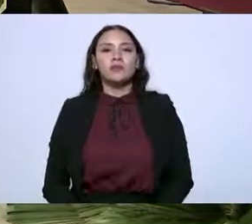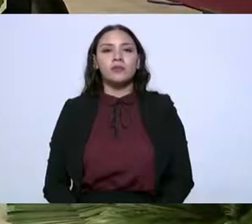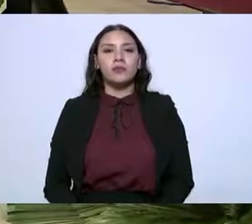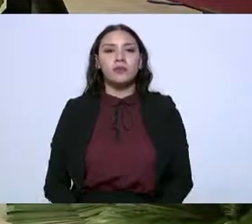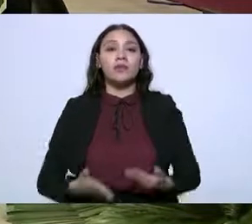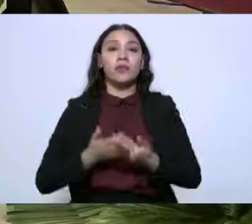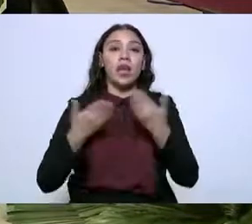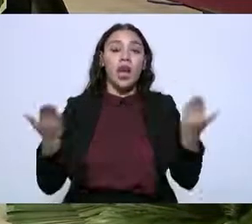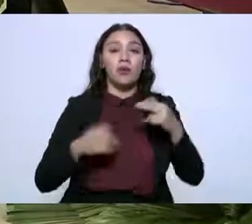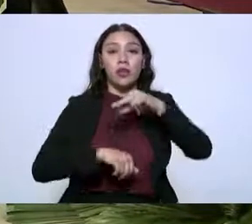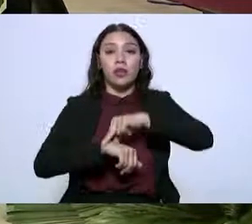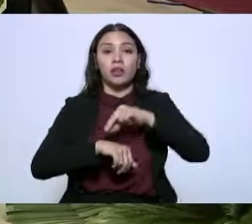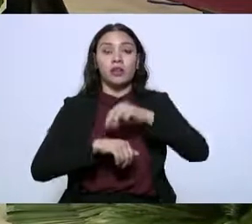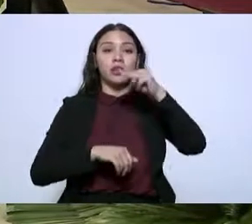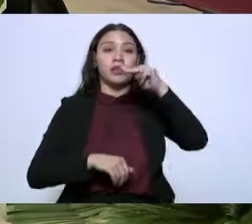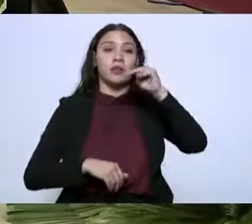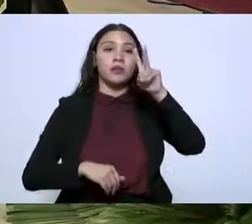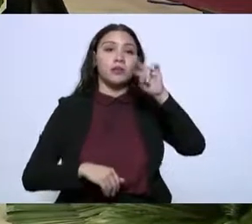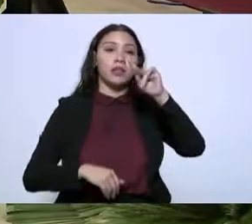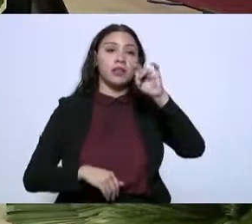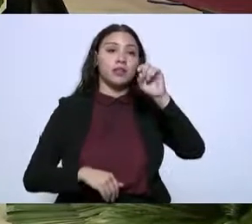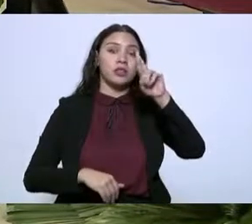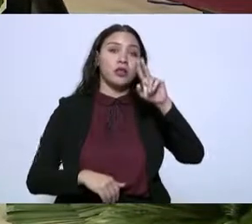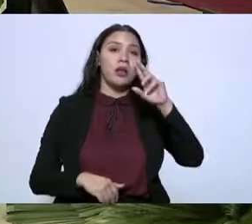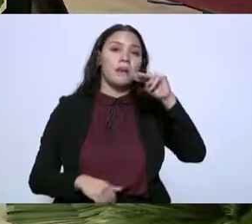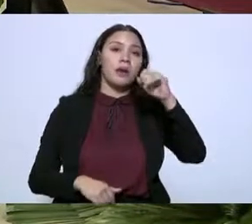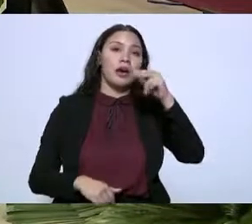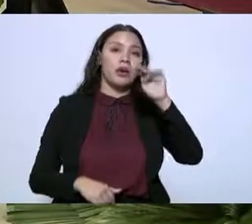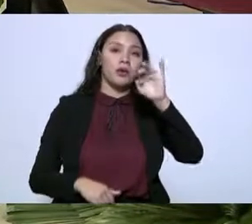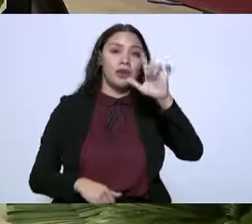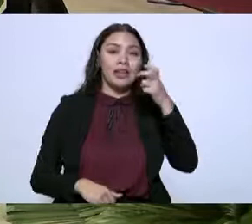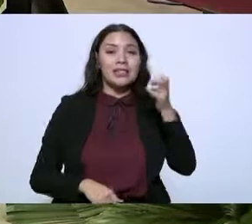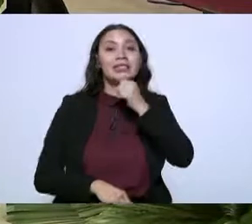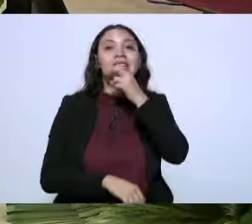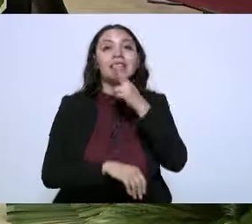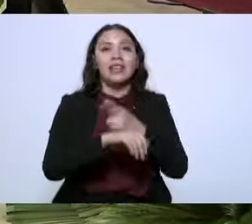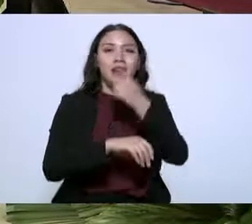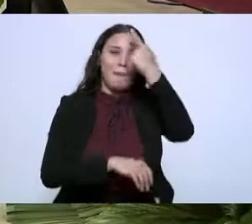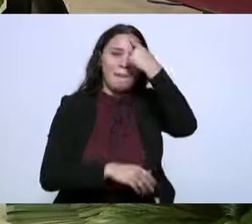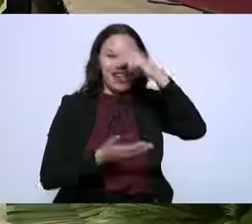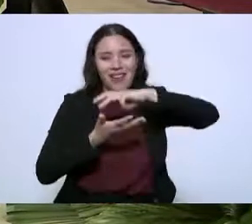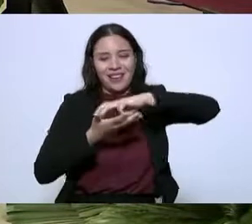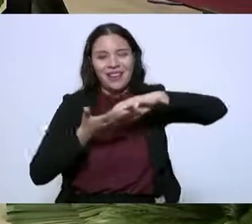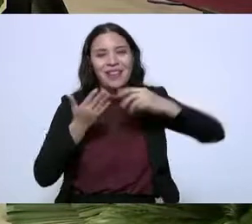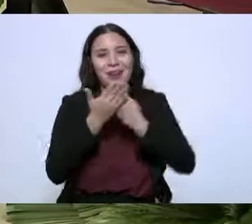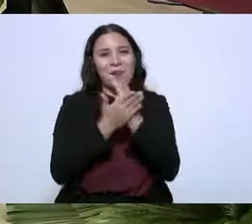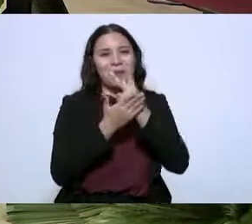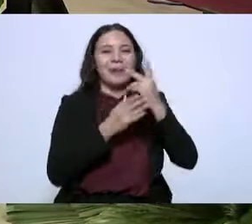interviene el doctor Víctor Manuel Villalobos, secretario de Agricultura y Desarrollo Rural.